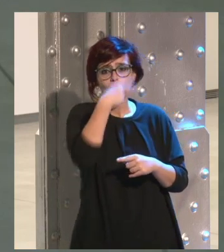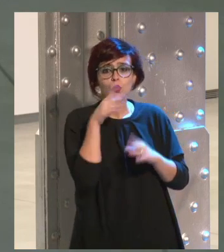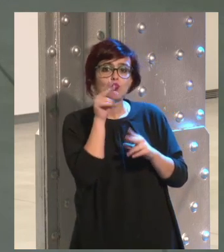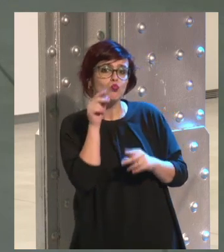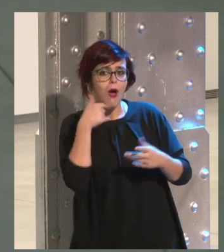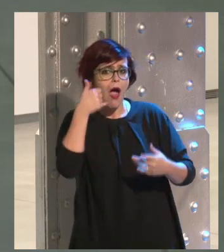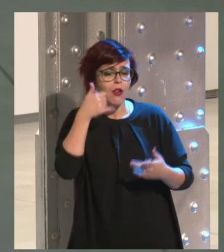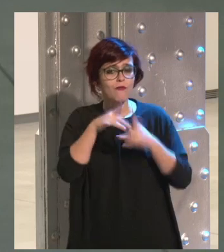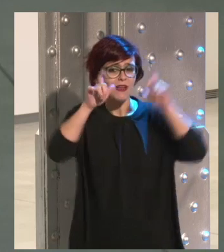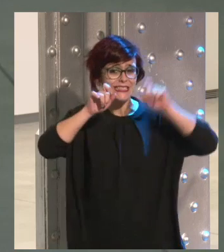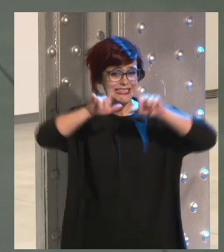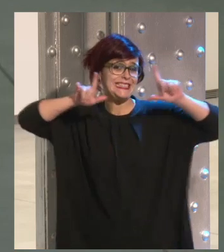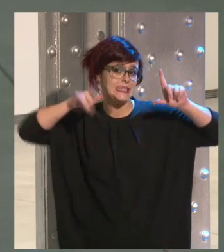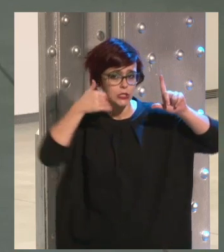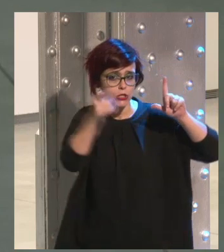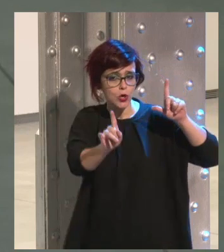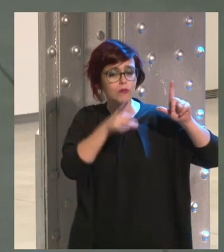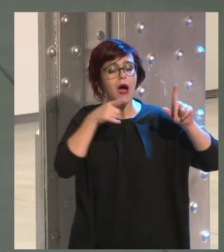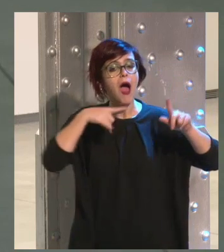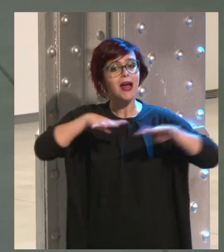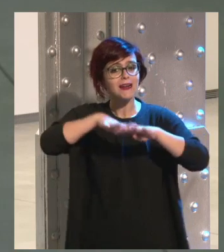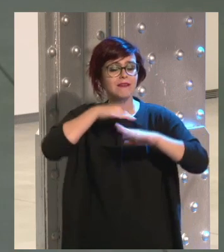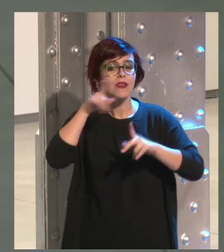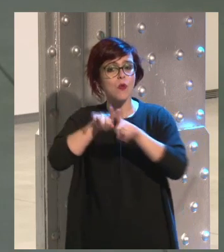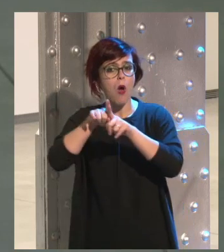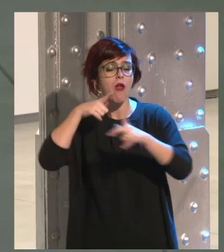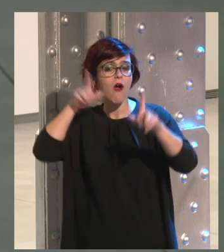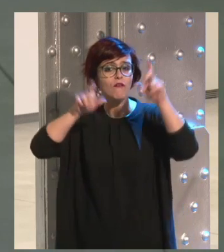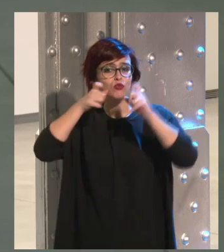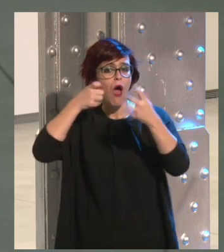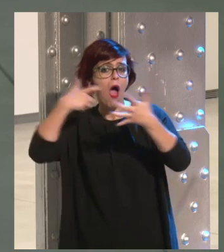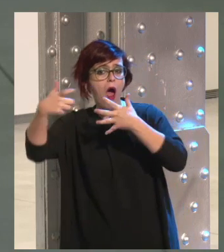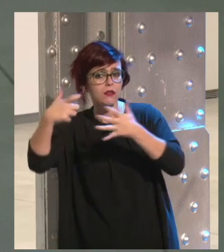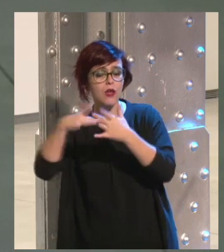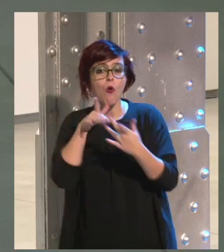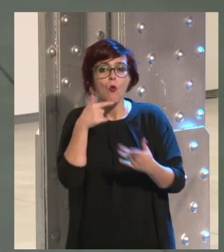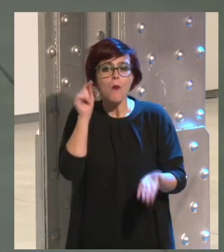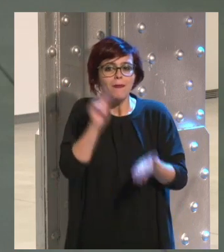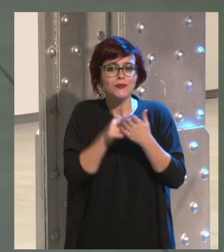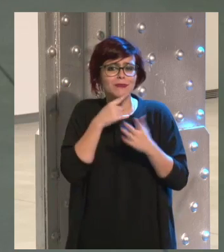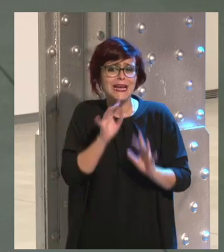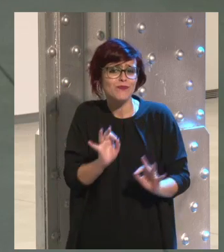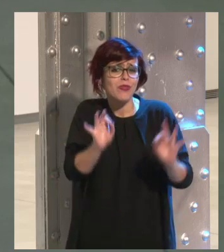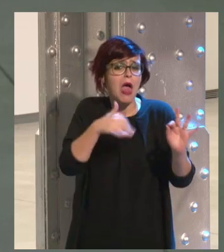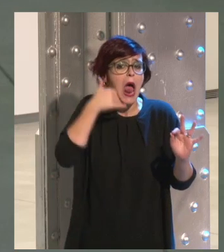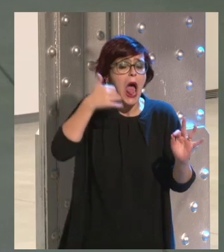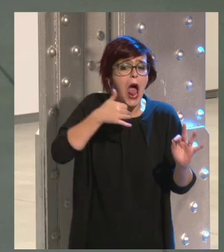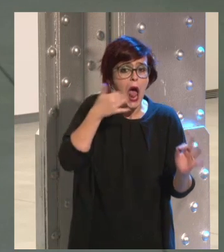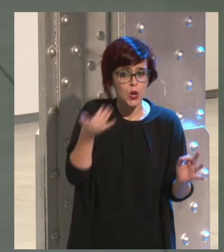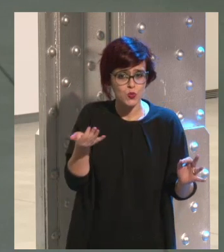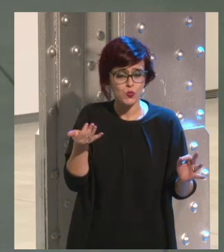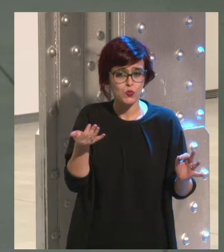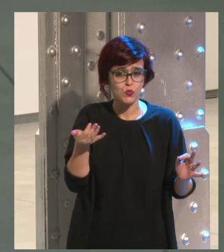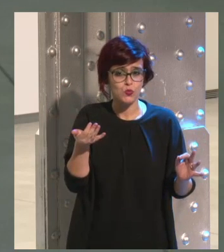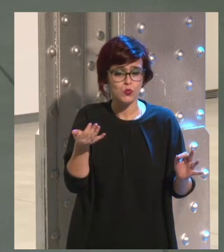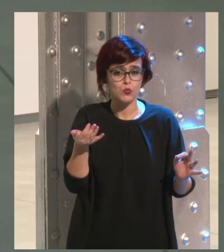Instagram como una red para colgar fotos artísticas, para colgar momentos muy especiales y que no solamente sean